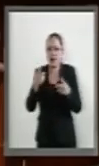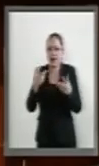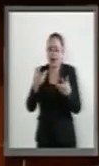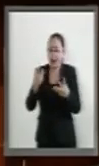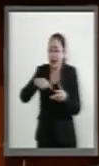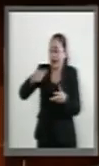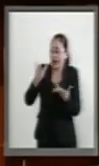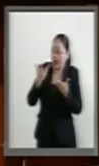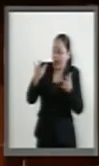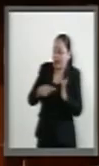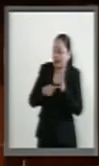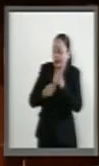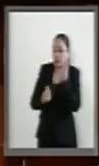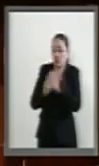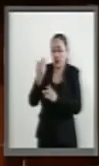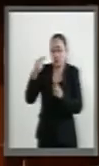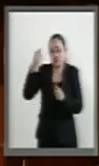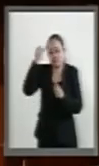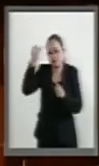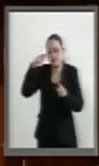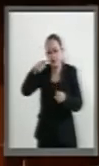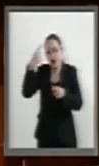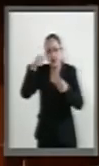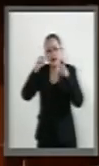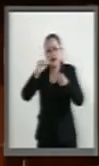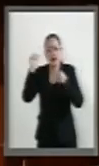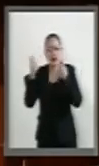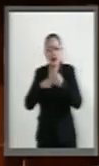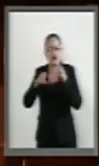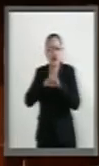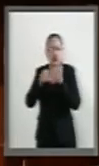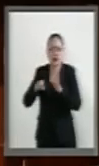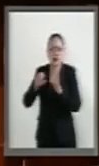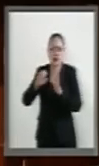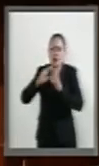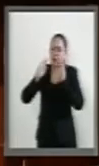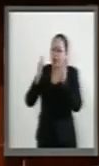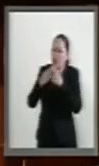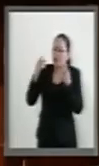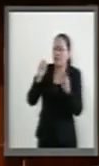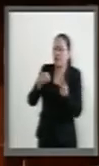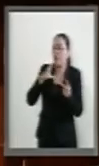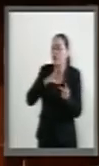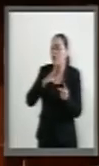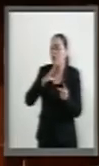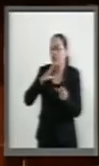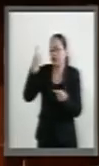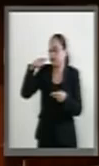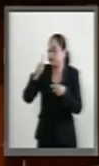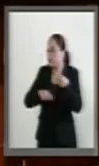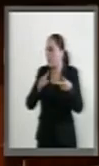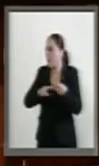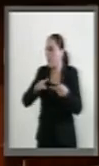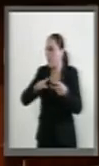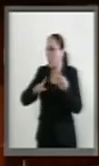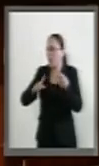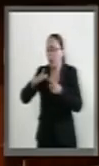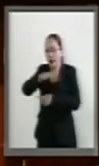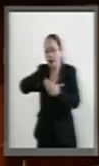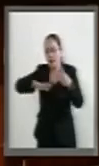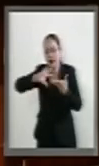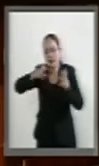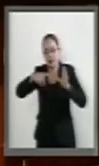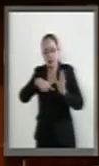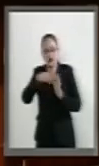capacidades para atender fenómenos como la delincuencia organizada o como el cambio climático y